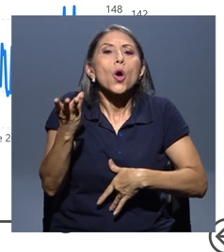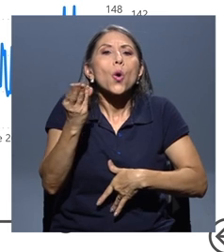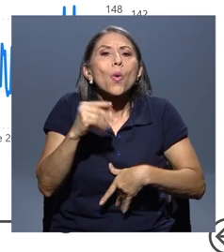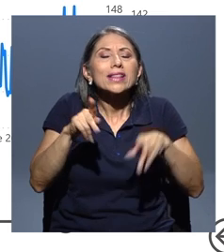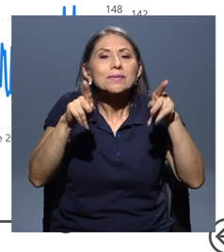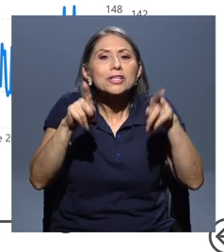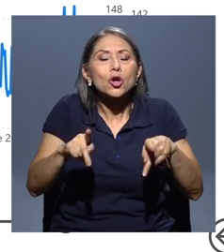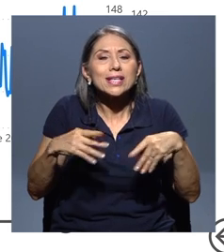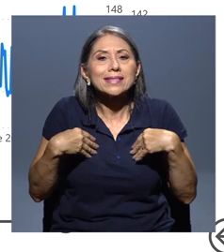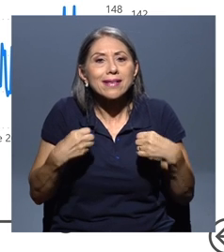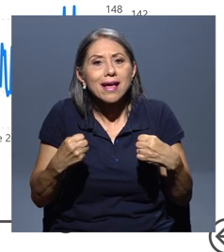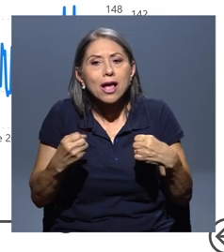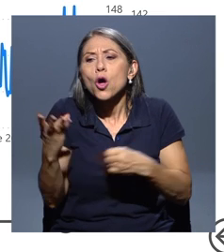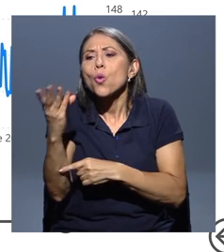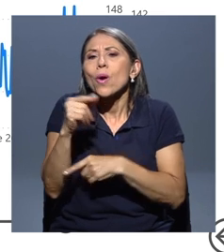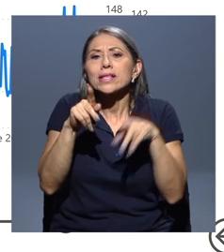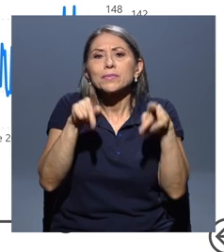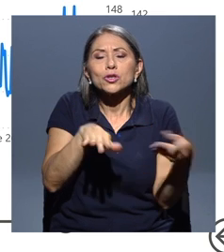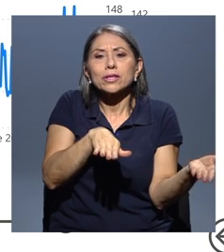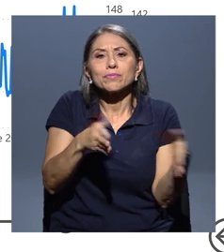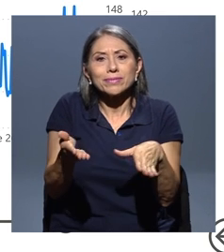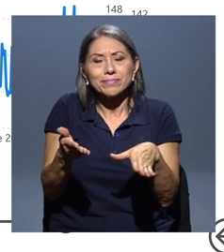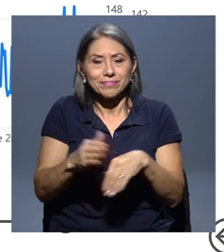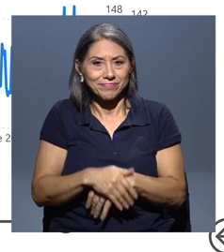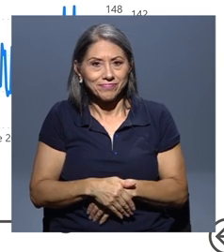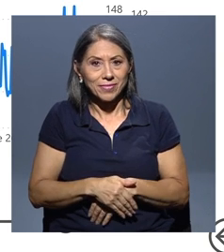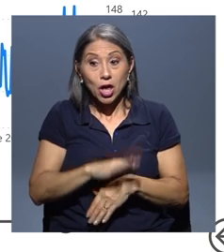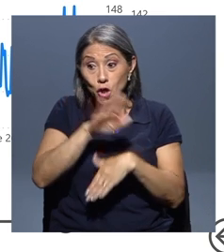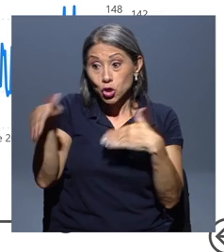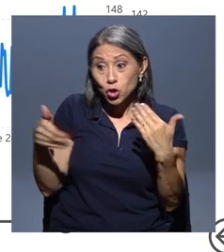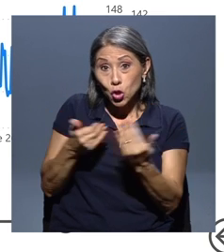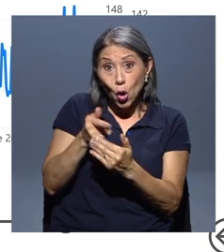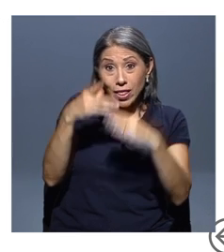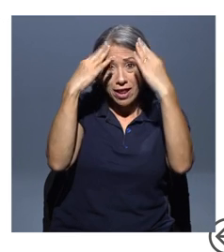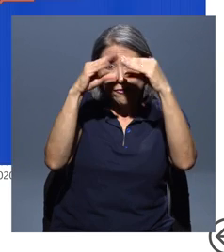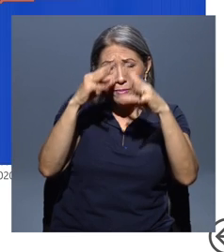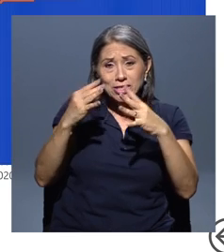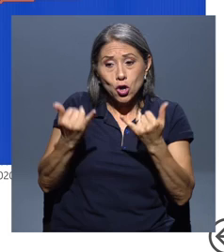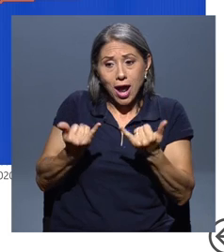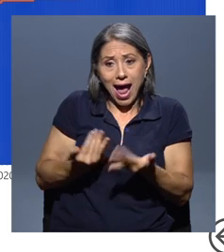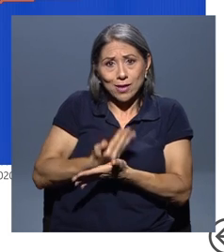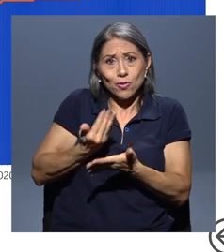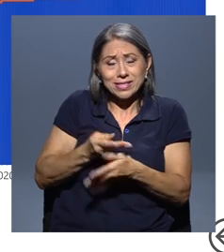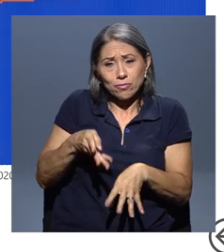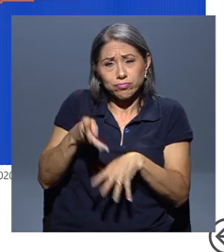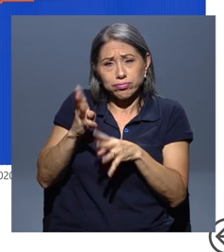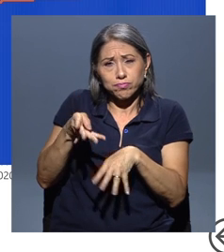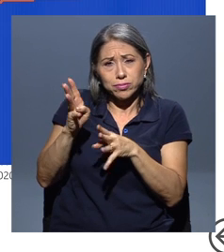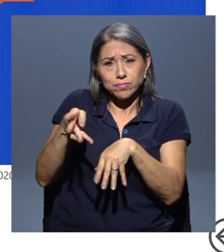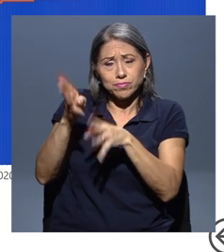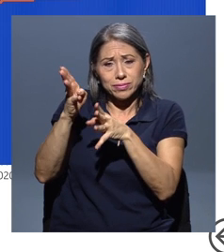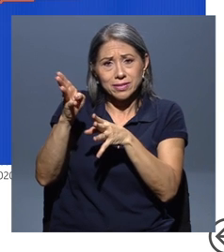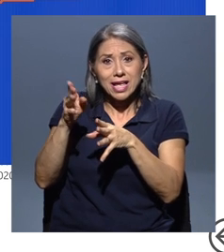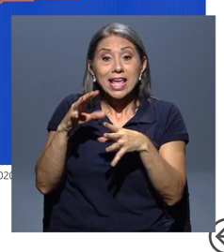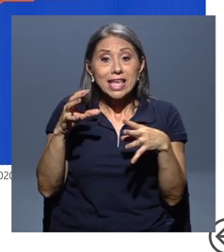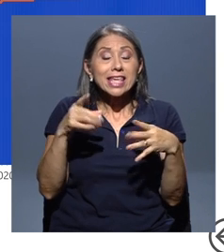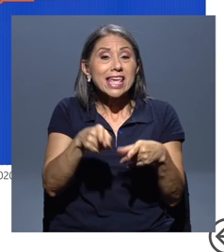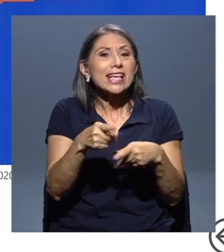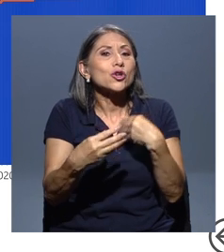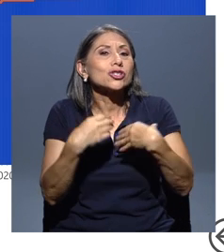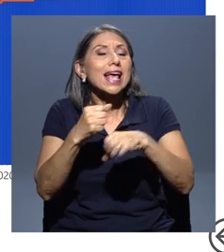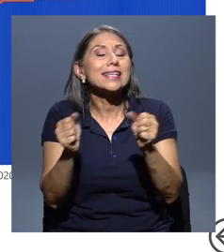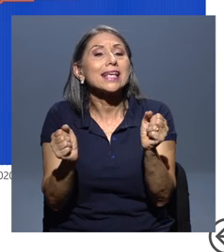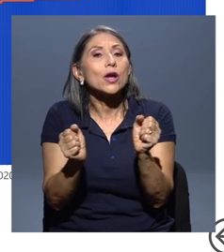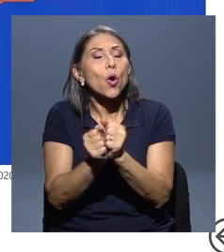fallecimientos. Todos los datos de este espacio son actualizados regularmente y se sistematizan para su visualización a partir de los reportes